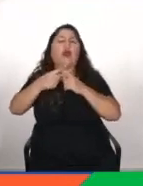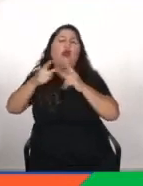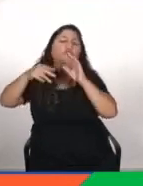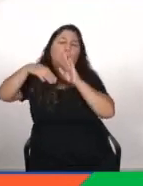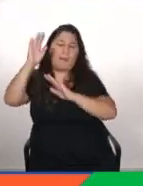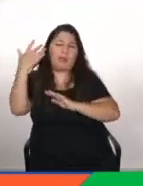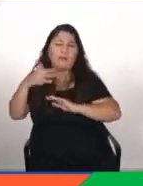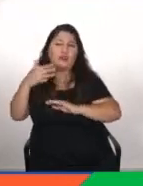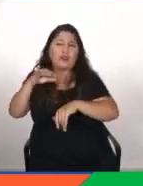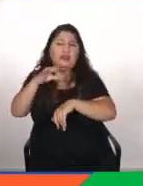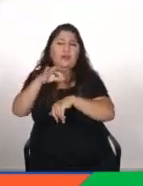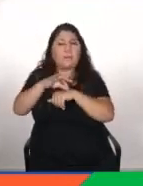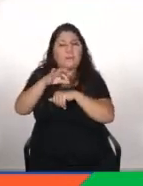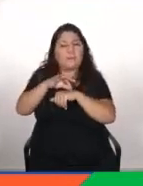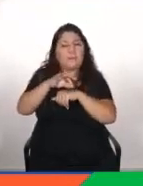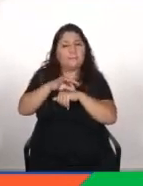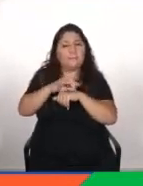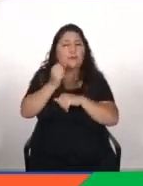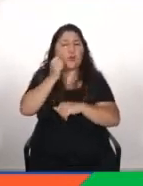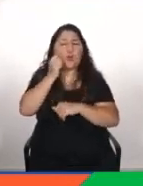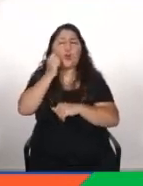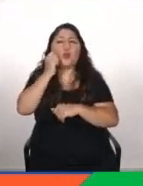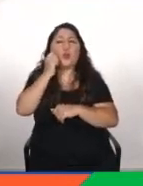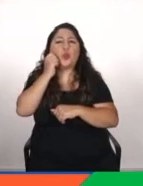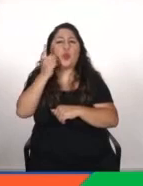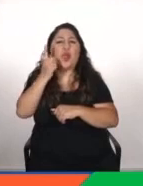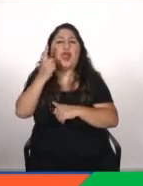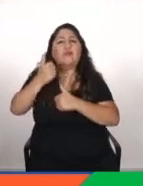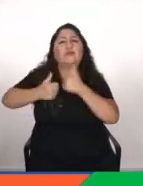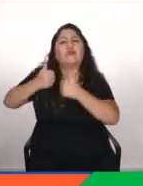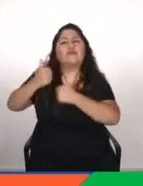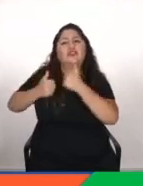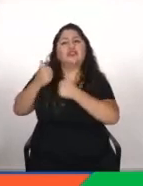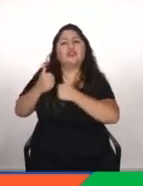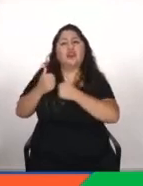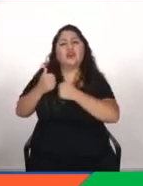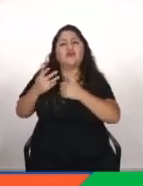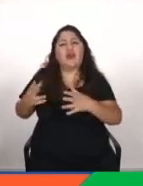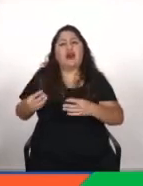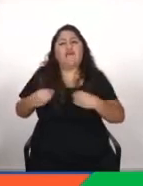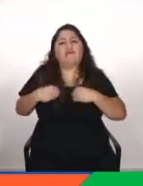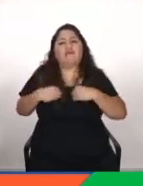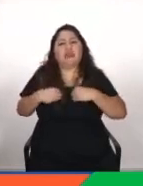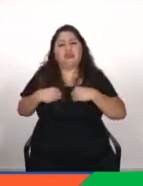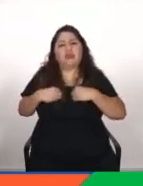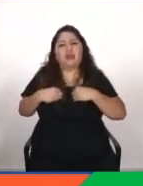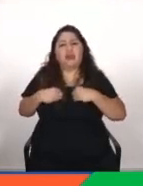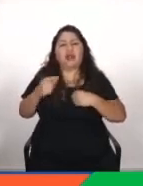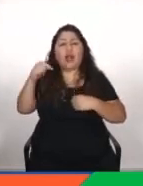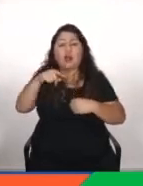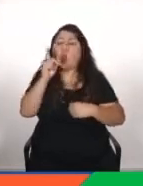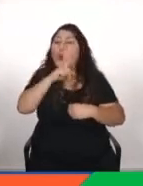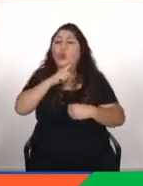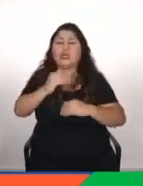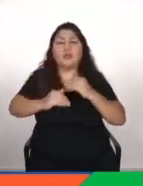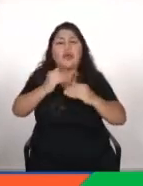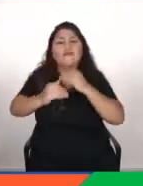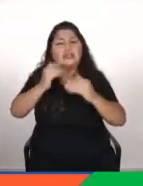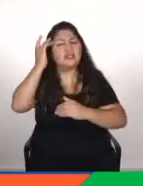¿en qué campos va a afectar y ha afectado hasta ahora los últimos avances en inteligencia artificial?